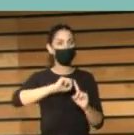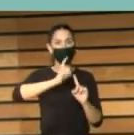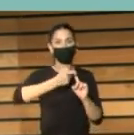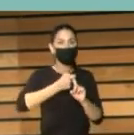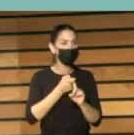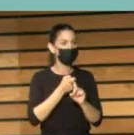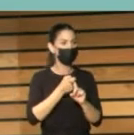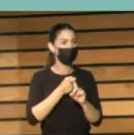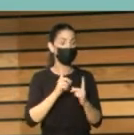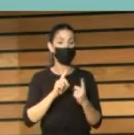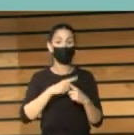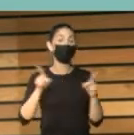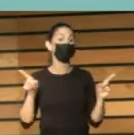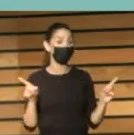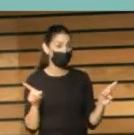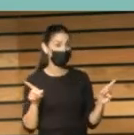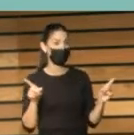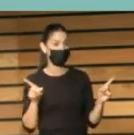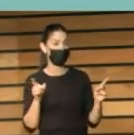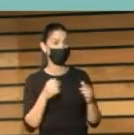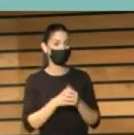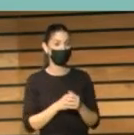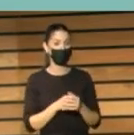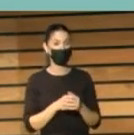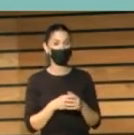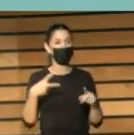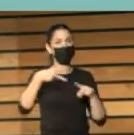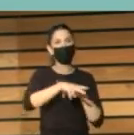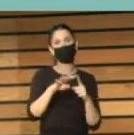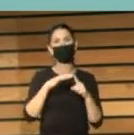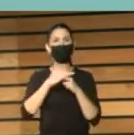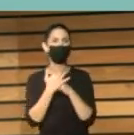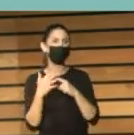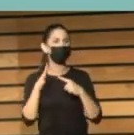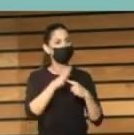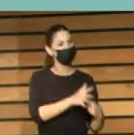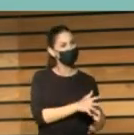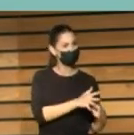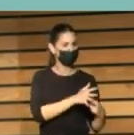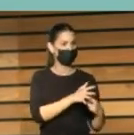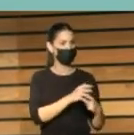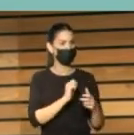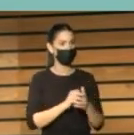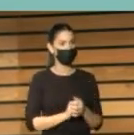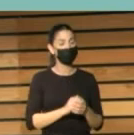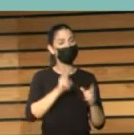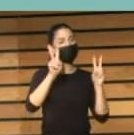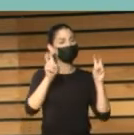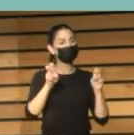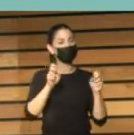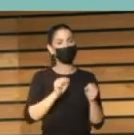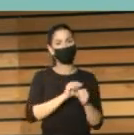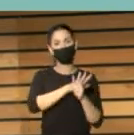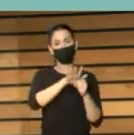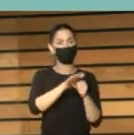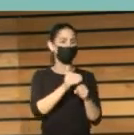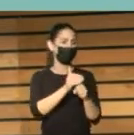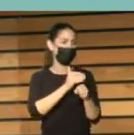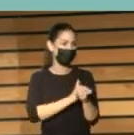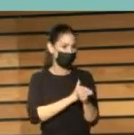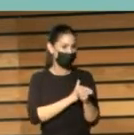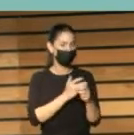servicios esenciales y evitar situaciones de exclusión. La pandemia a la que no podemos evitar